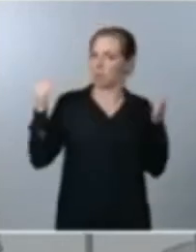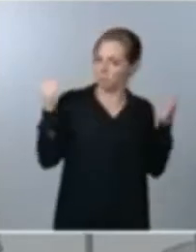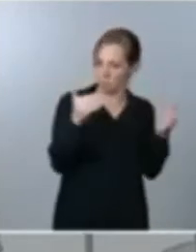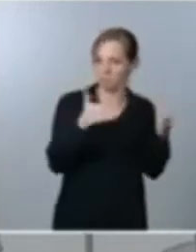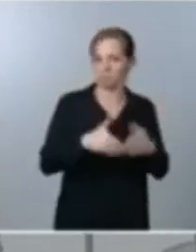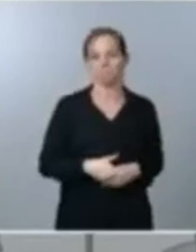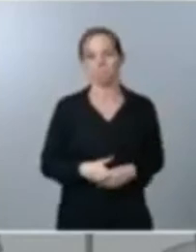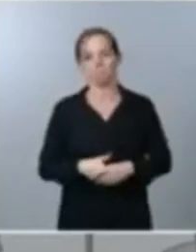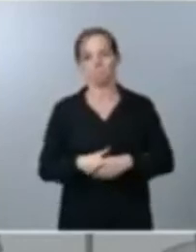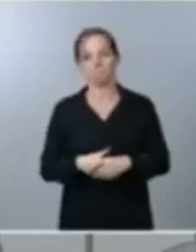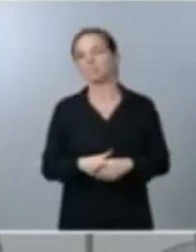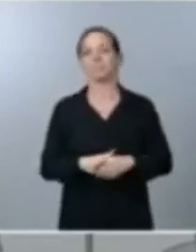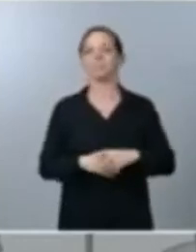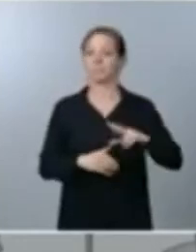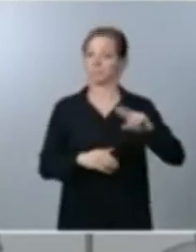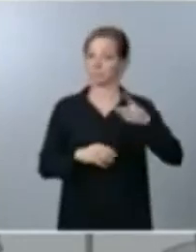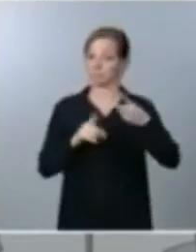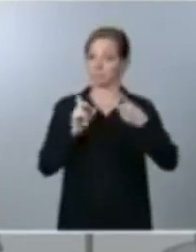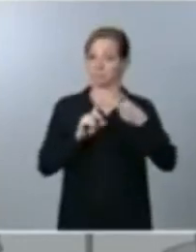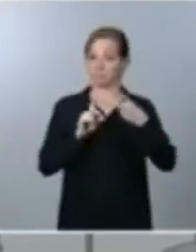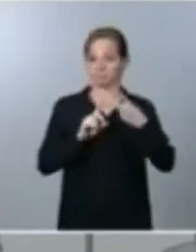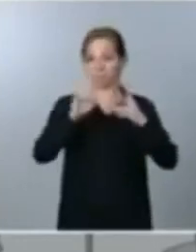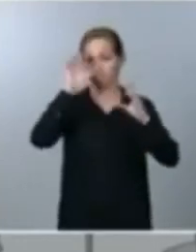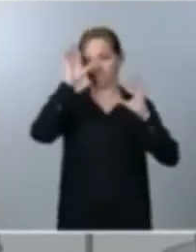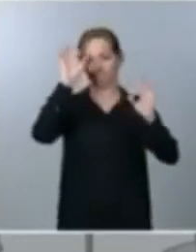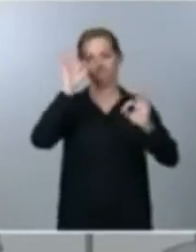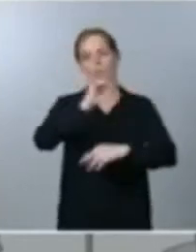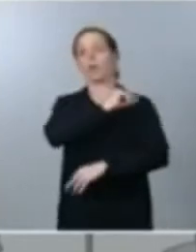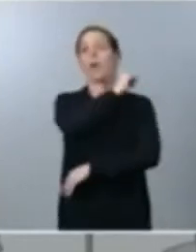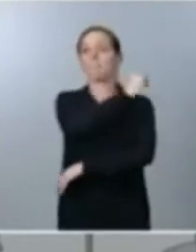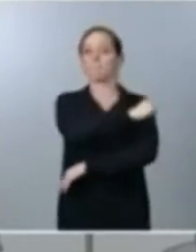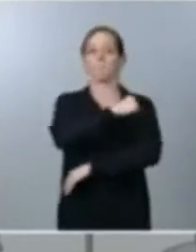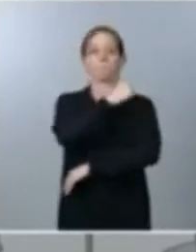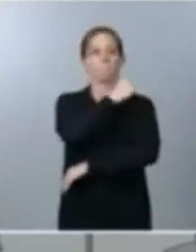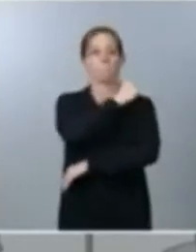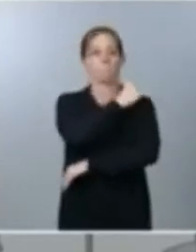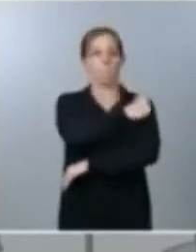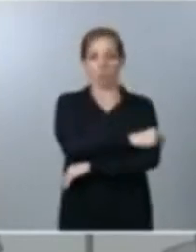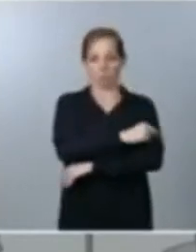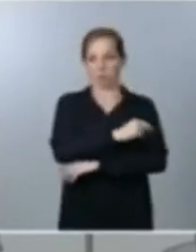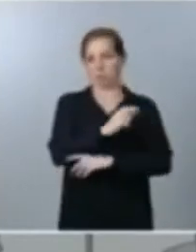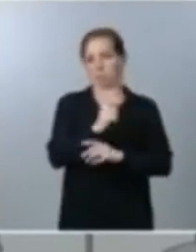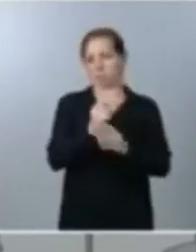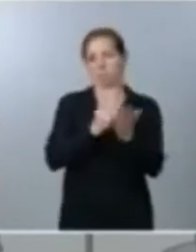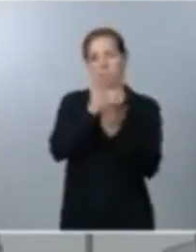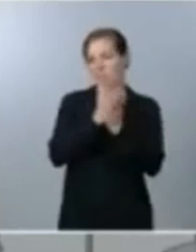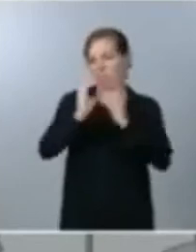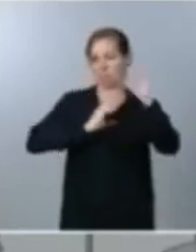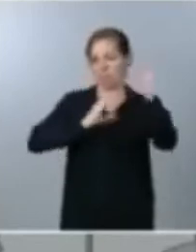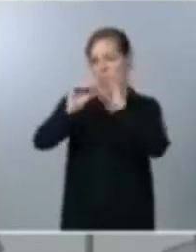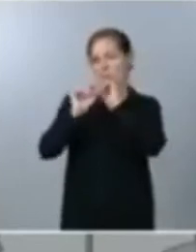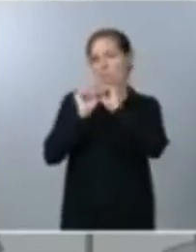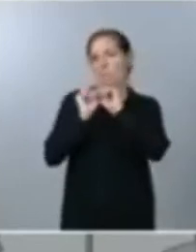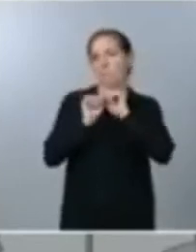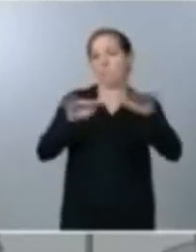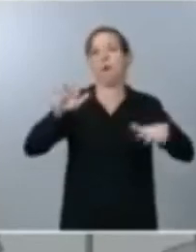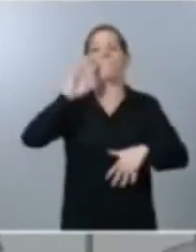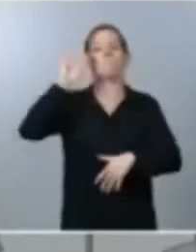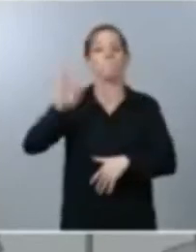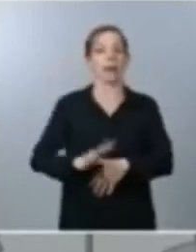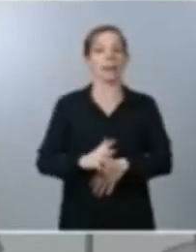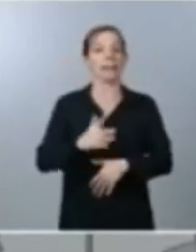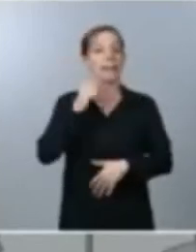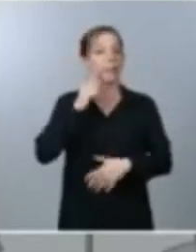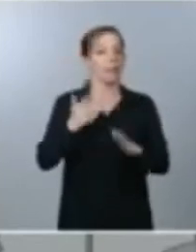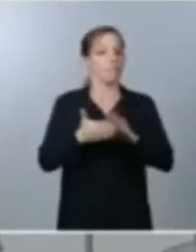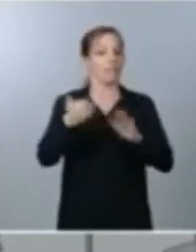evidentemente la vacuna que en todos los medios de comunicación parece estar más adelantada ahora en fase ya de validación tanto en